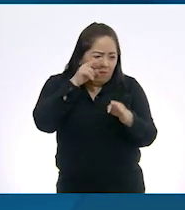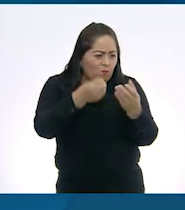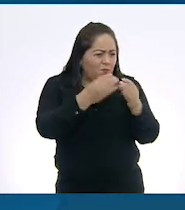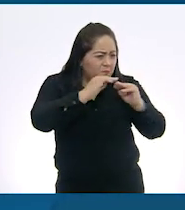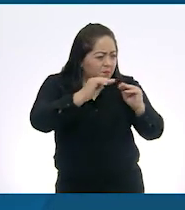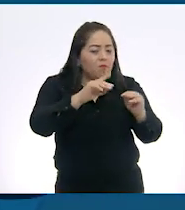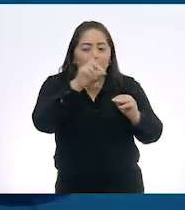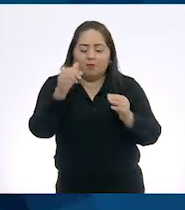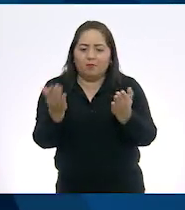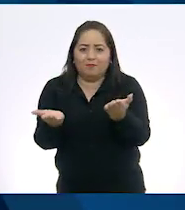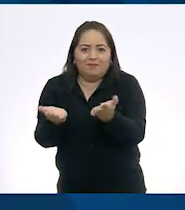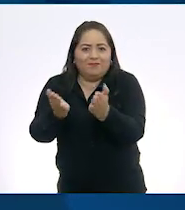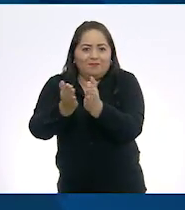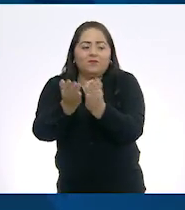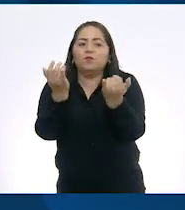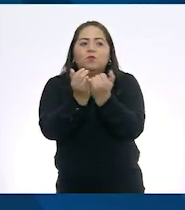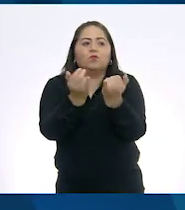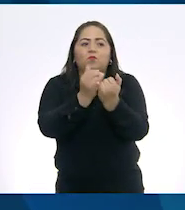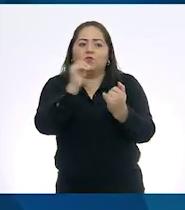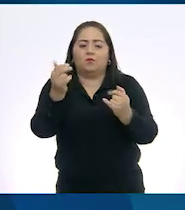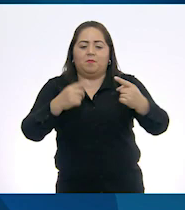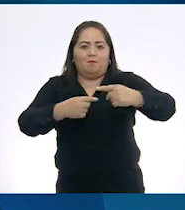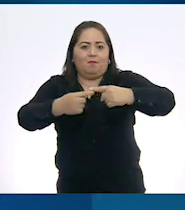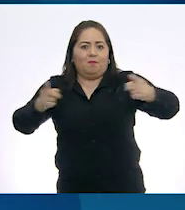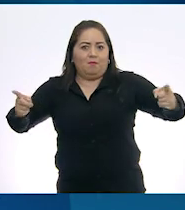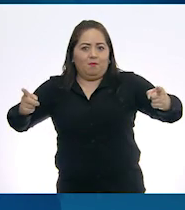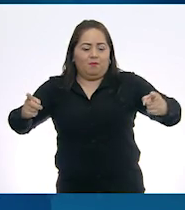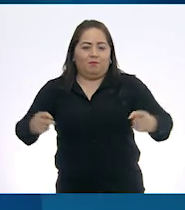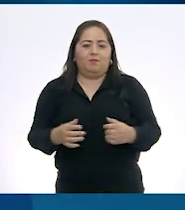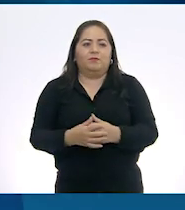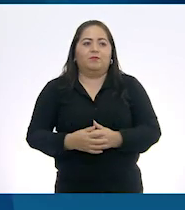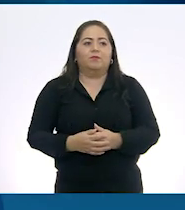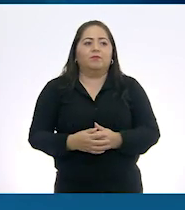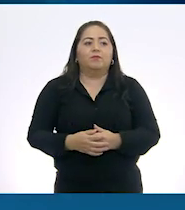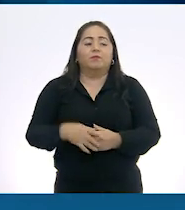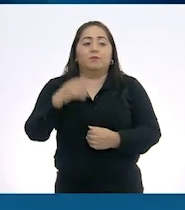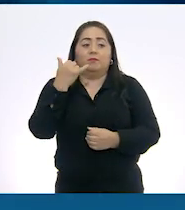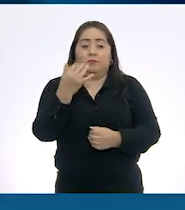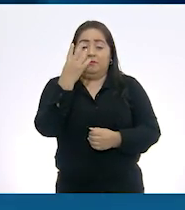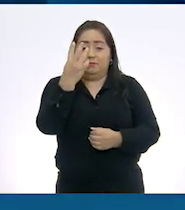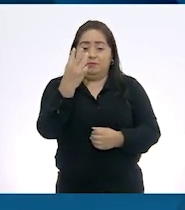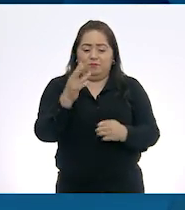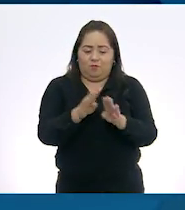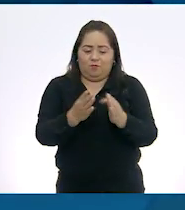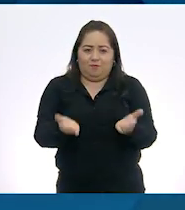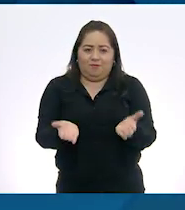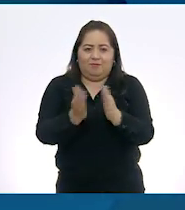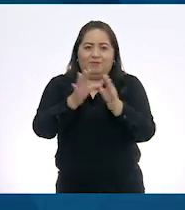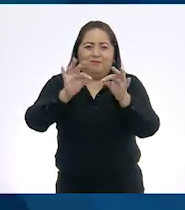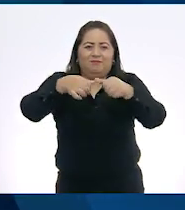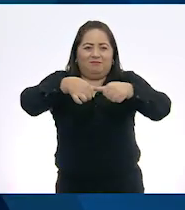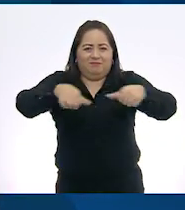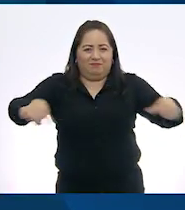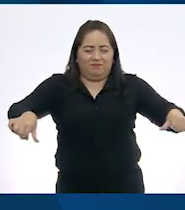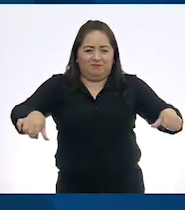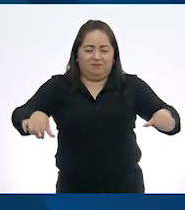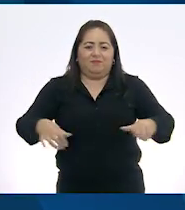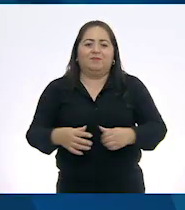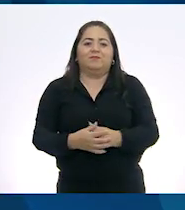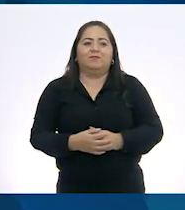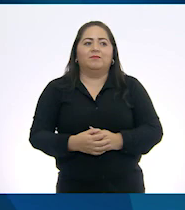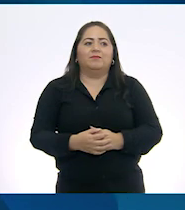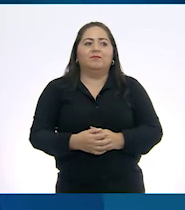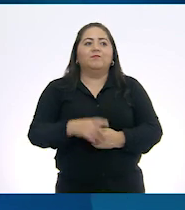y dos más igual de largas. Y las 3 piezas se unirán con cinta adhesiva por ambos lados